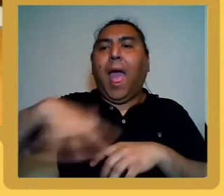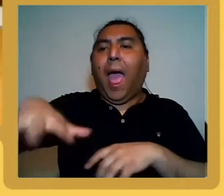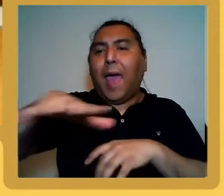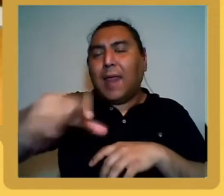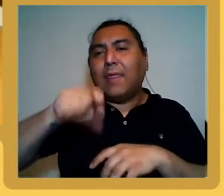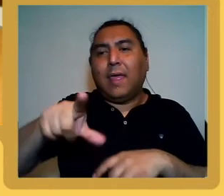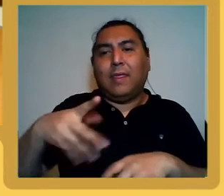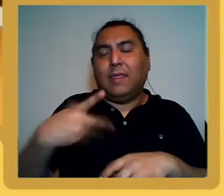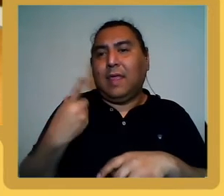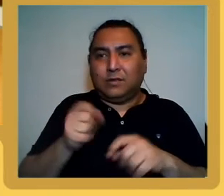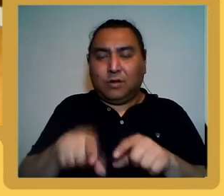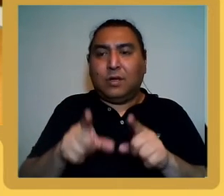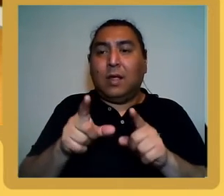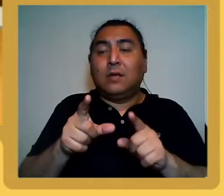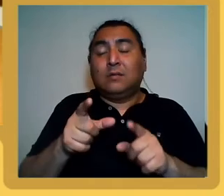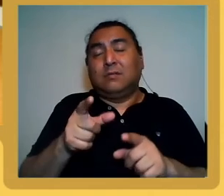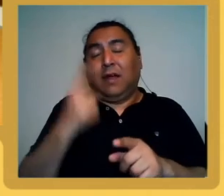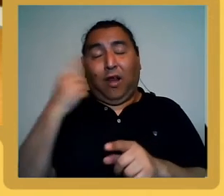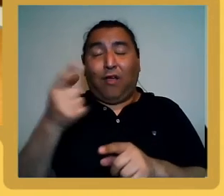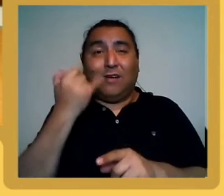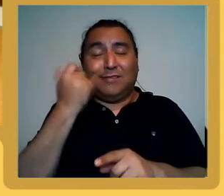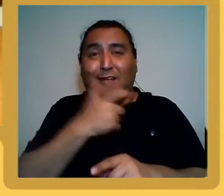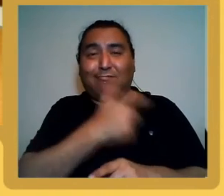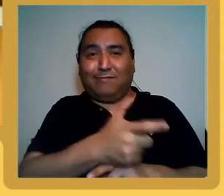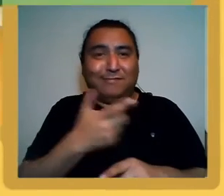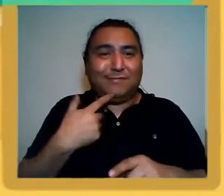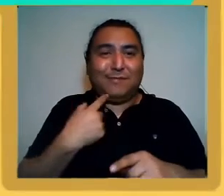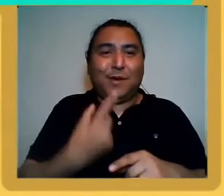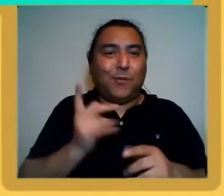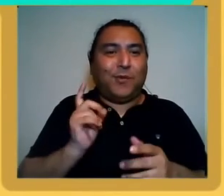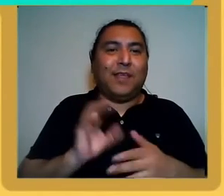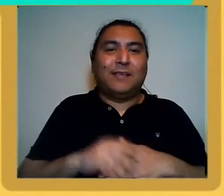te he contestado parte de la pregunta, Eduardo. Gracias.